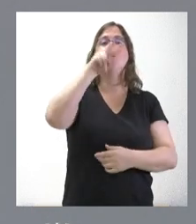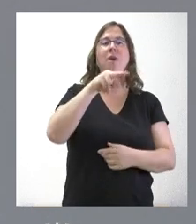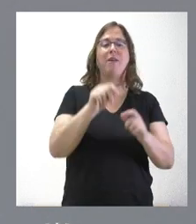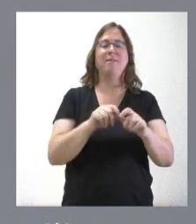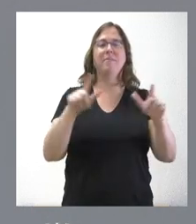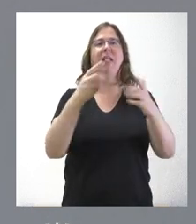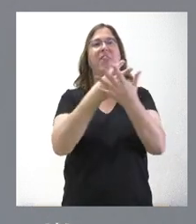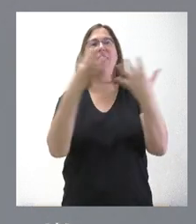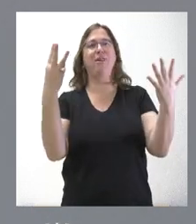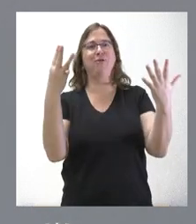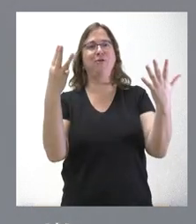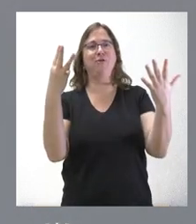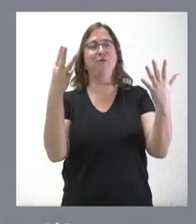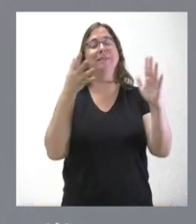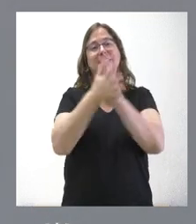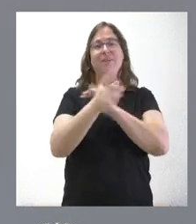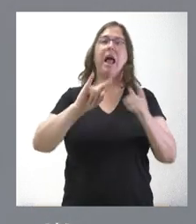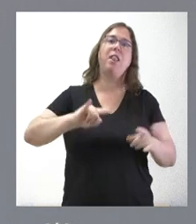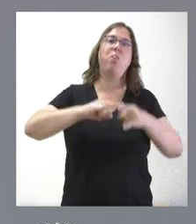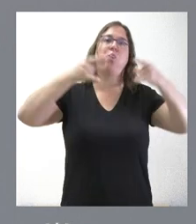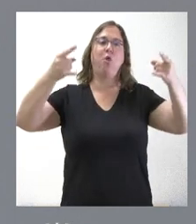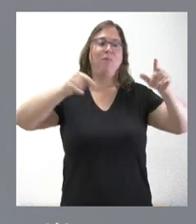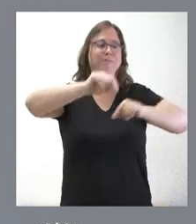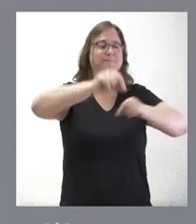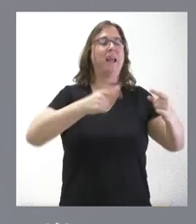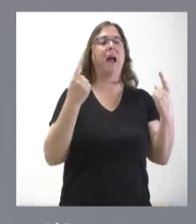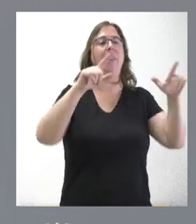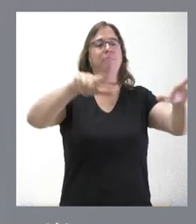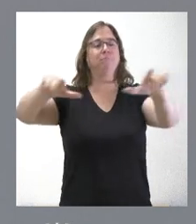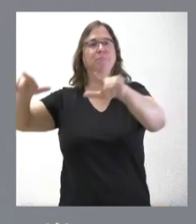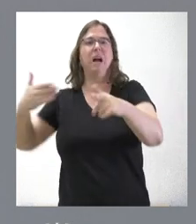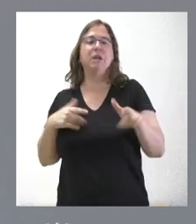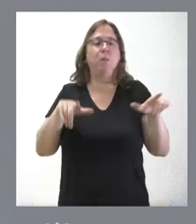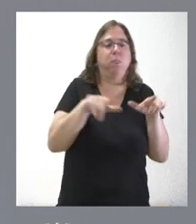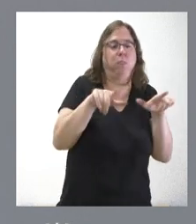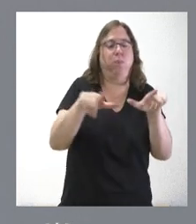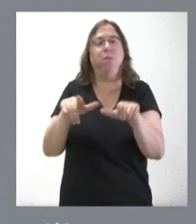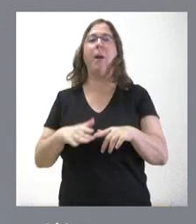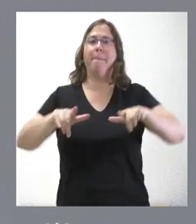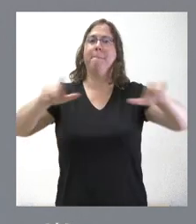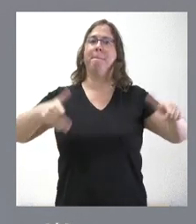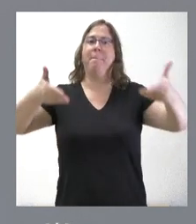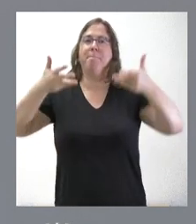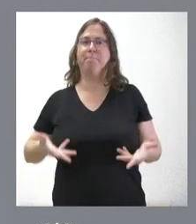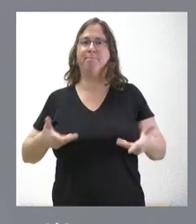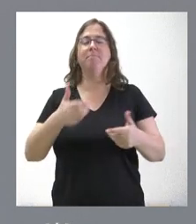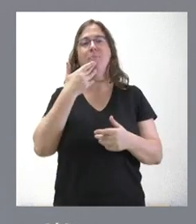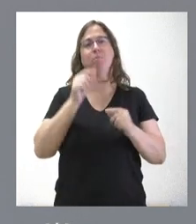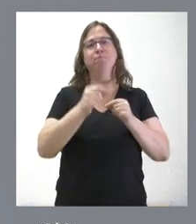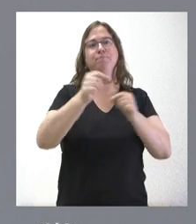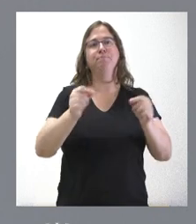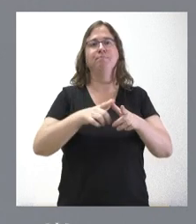18, es decir, más del doble de espacio físico para cada consulta de lo que se tenía hasta ahora al aumentar sustancialmente la